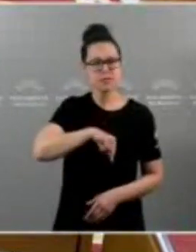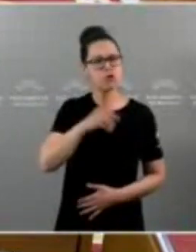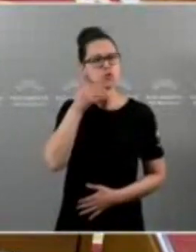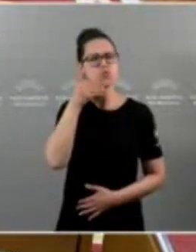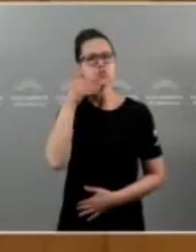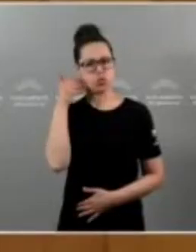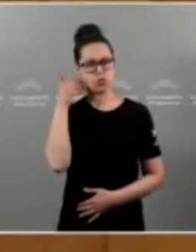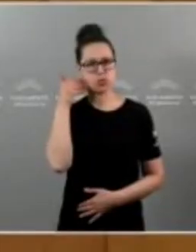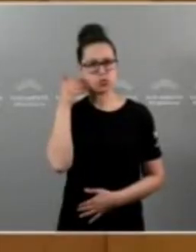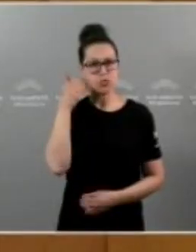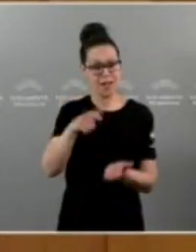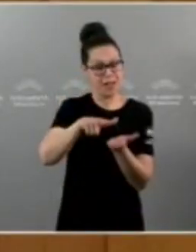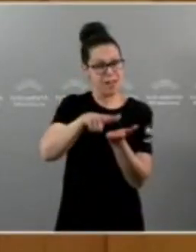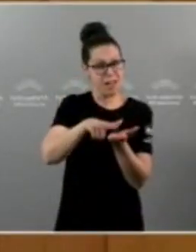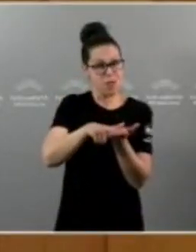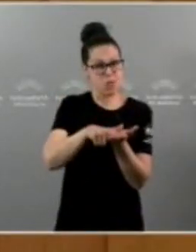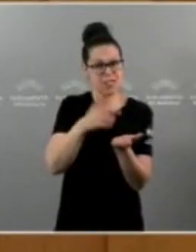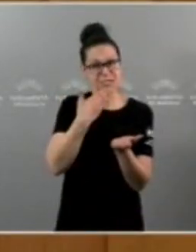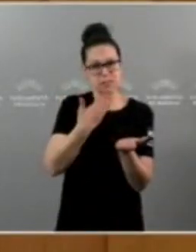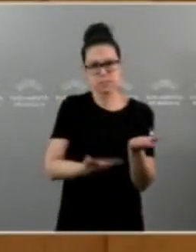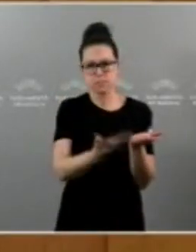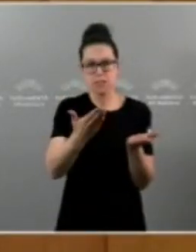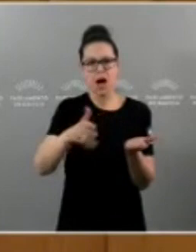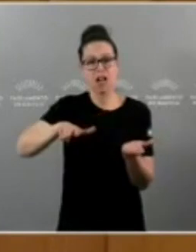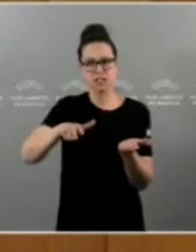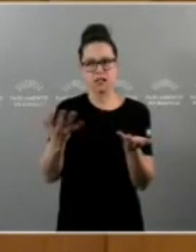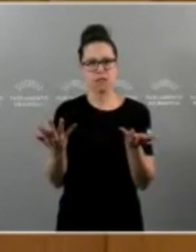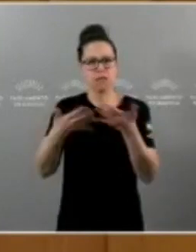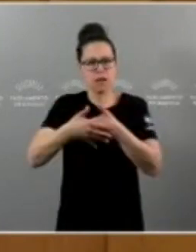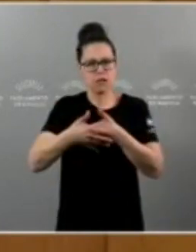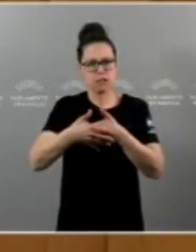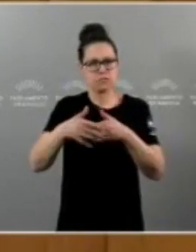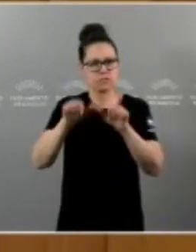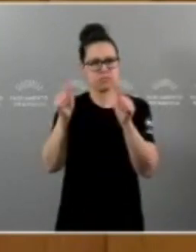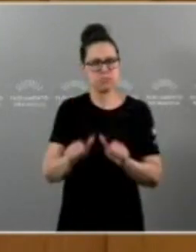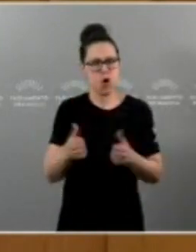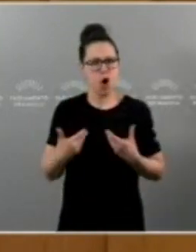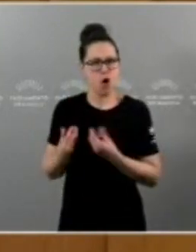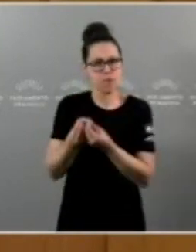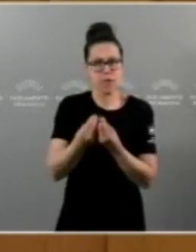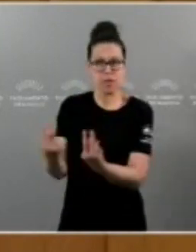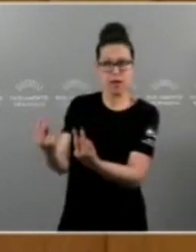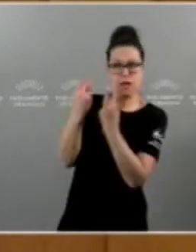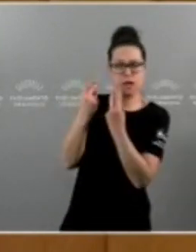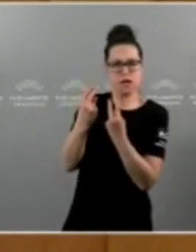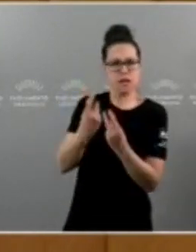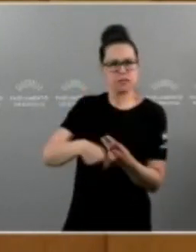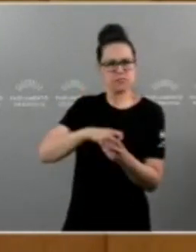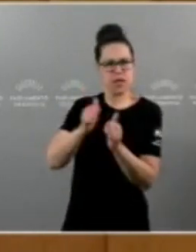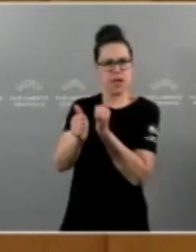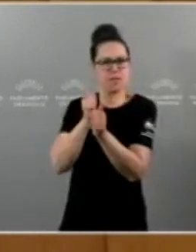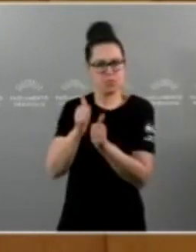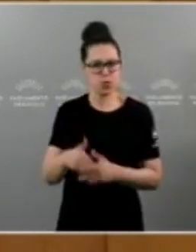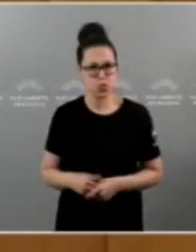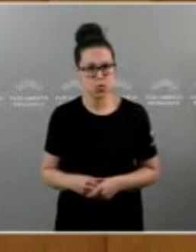lingüísticas. Un modelo de convivencia co Castelán que constituye un exemplo para o resto de España. E, bueno, por tanto, seguir